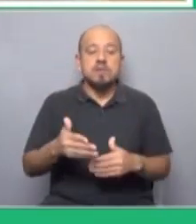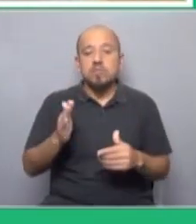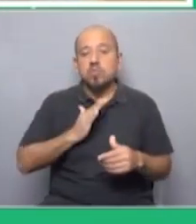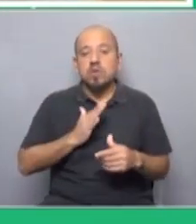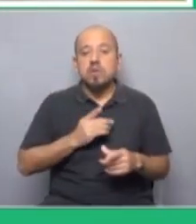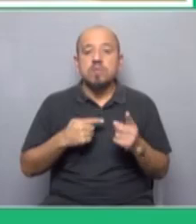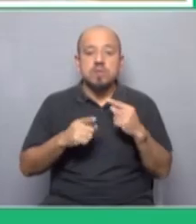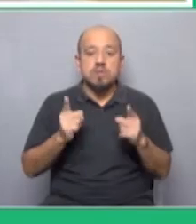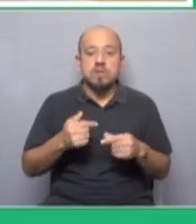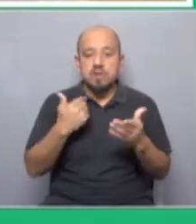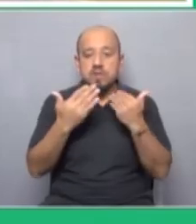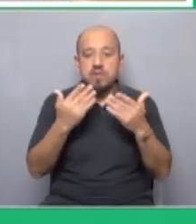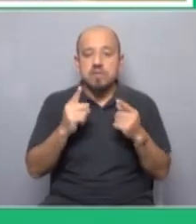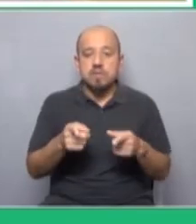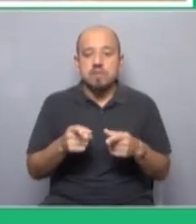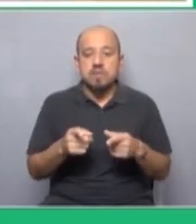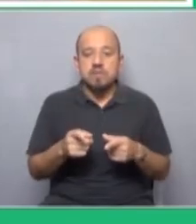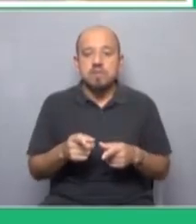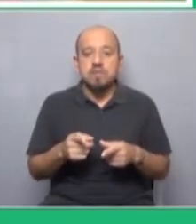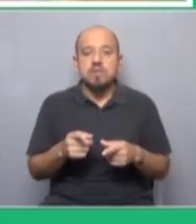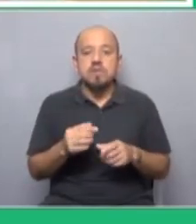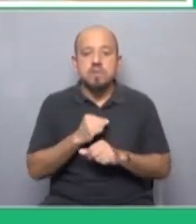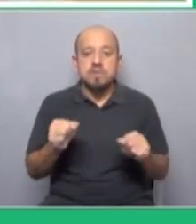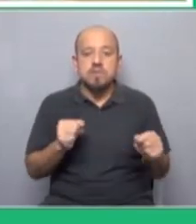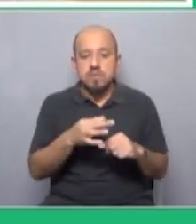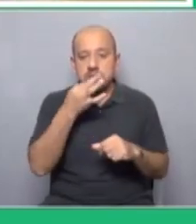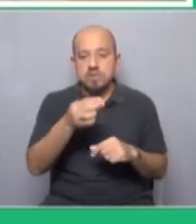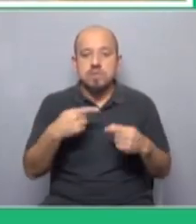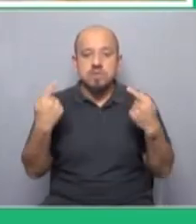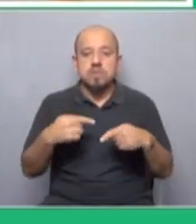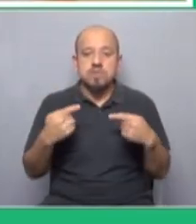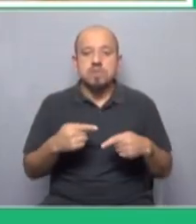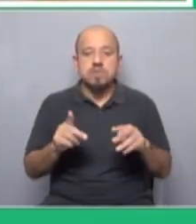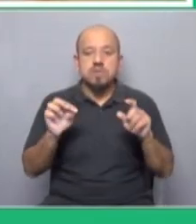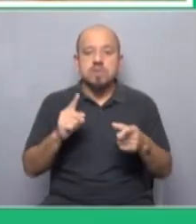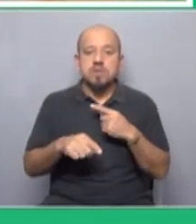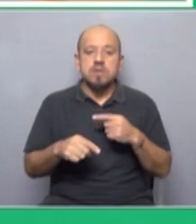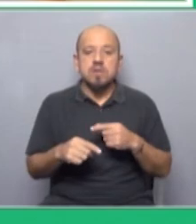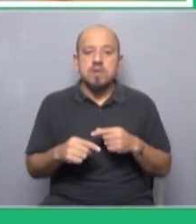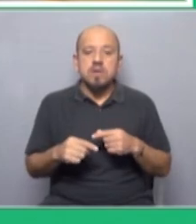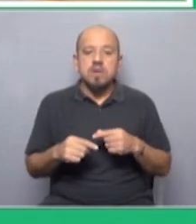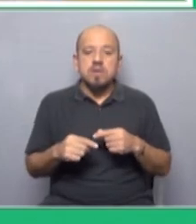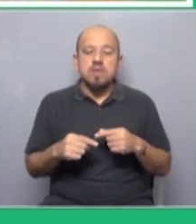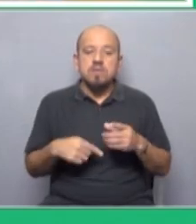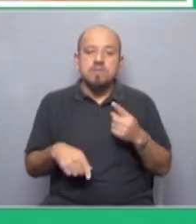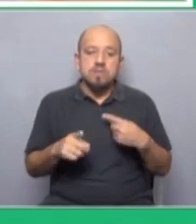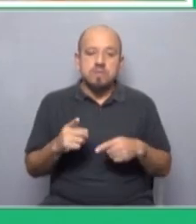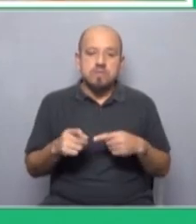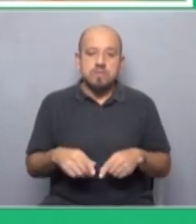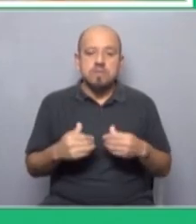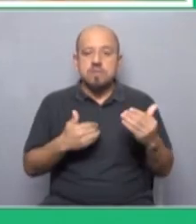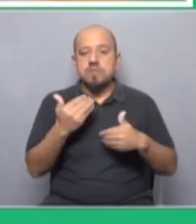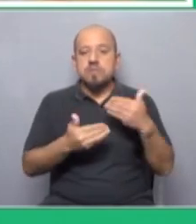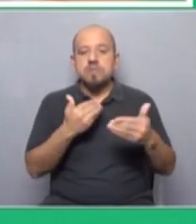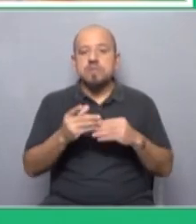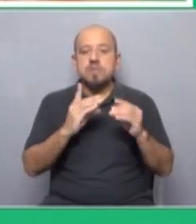hablamos también tenemos las capacidades también podemos debatir sobre diversos temas y a la hora de estar en procesos de